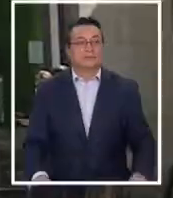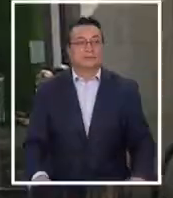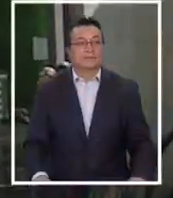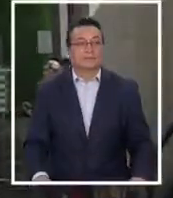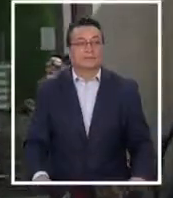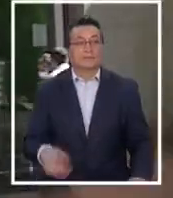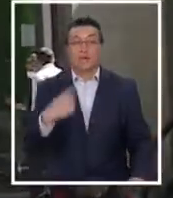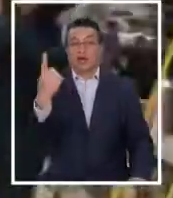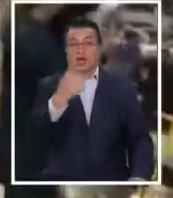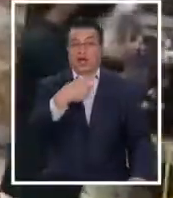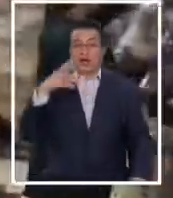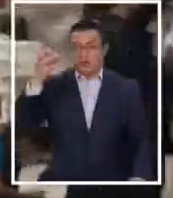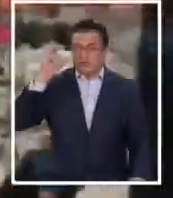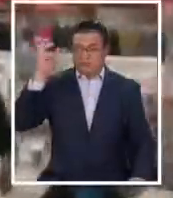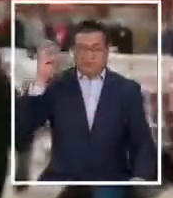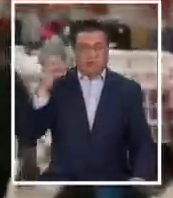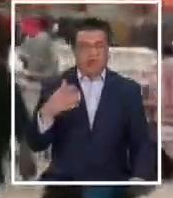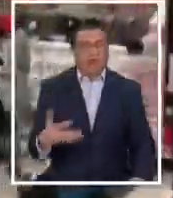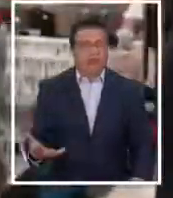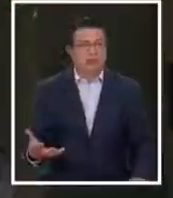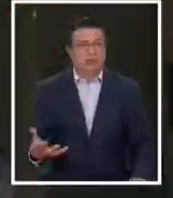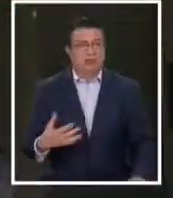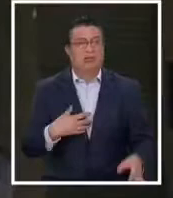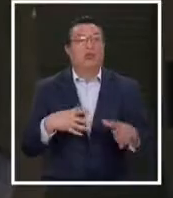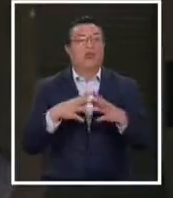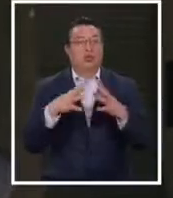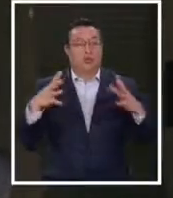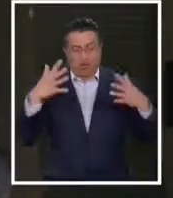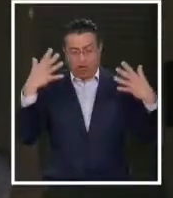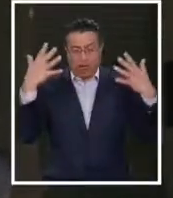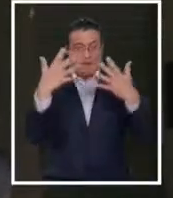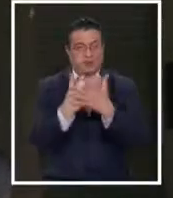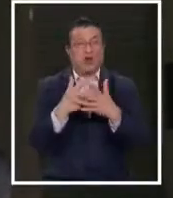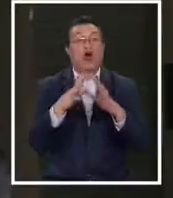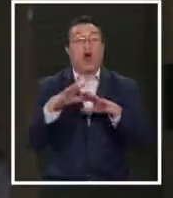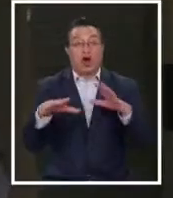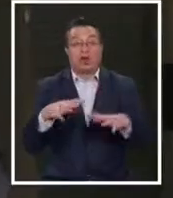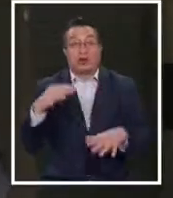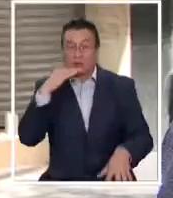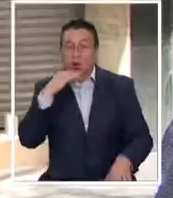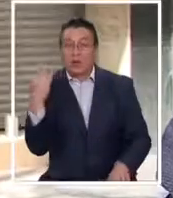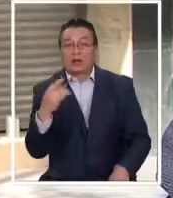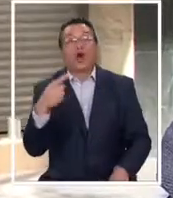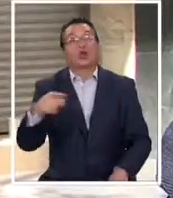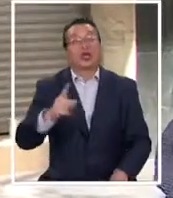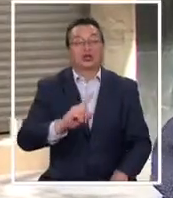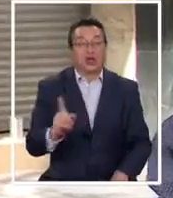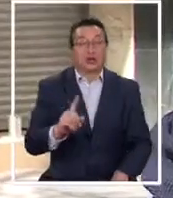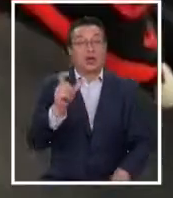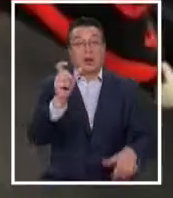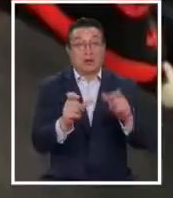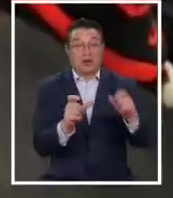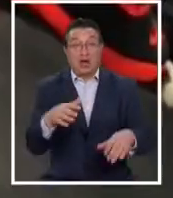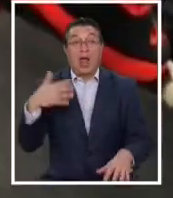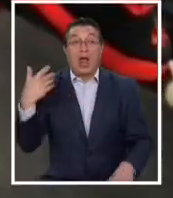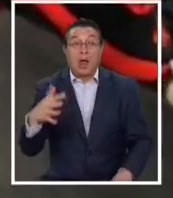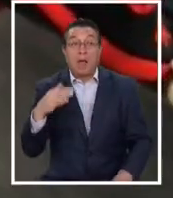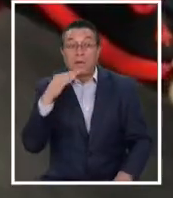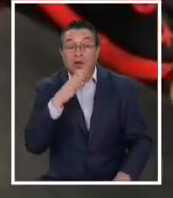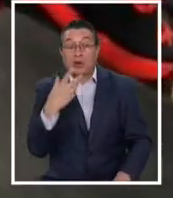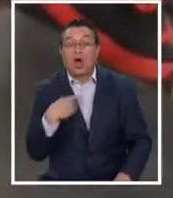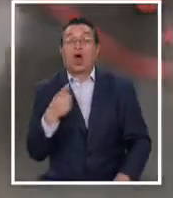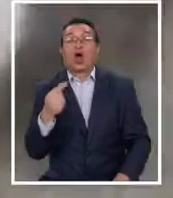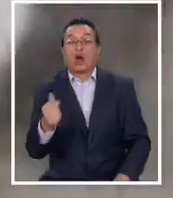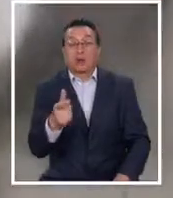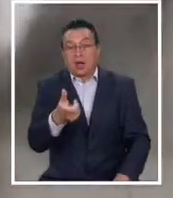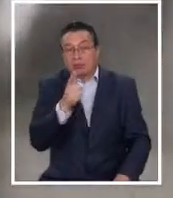Nadie no entiende nada. Hubo mucha confusión. Hay cosas que son esenciales y cosas que no. Para las personas sea esencial, quizás ir